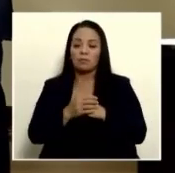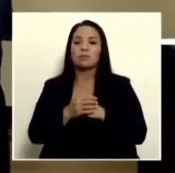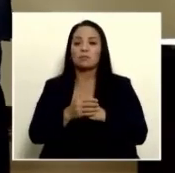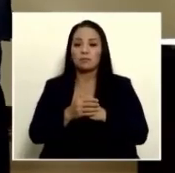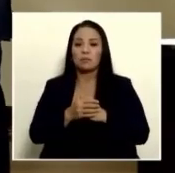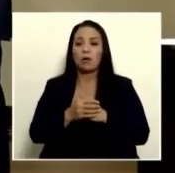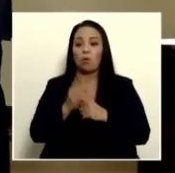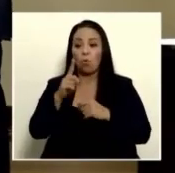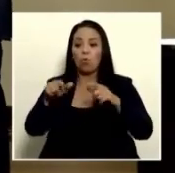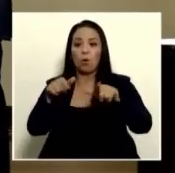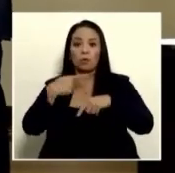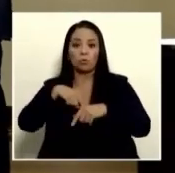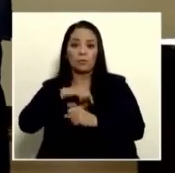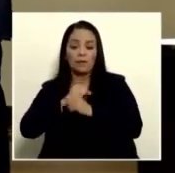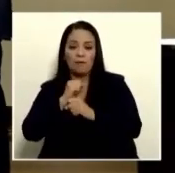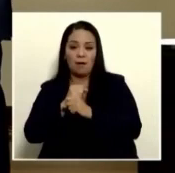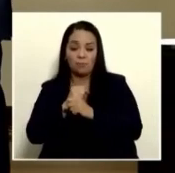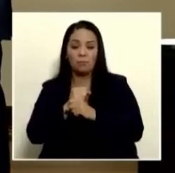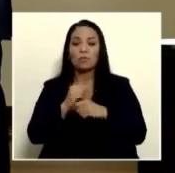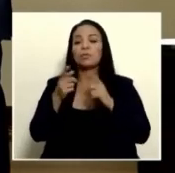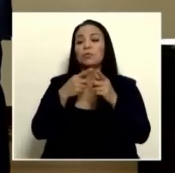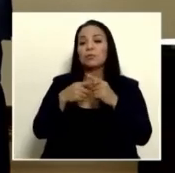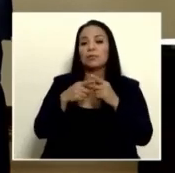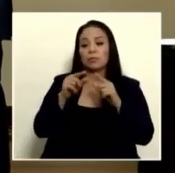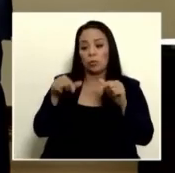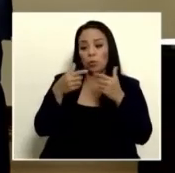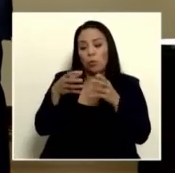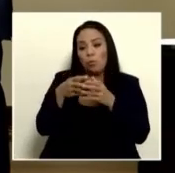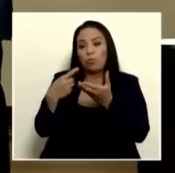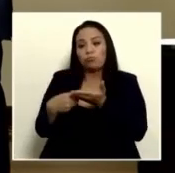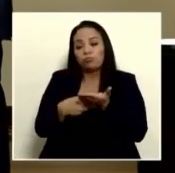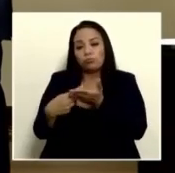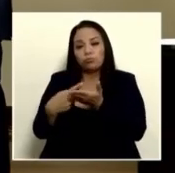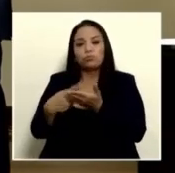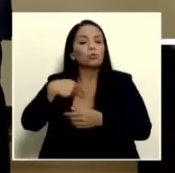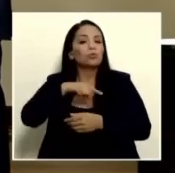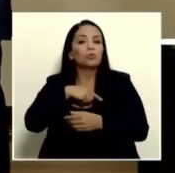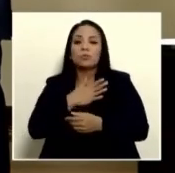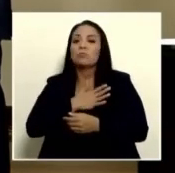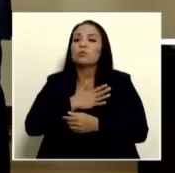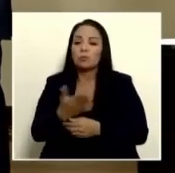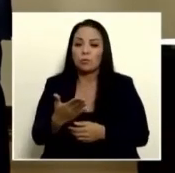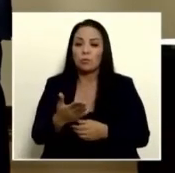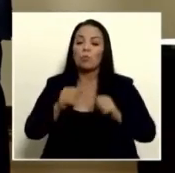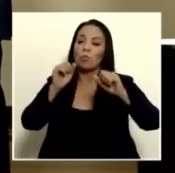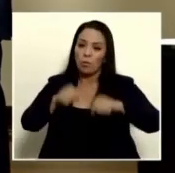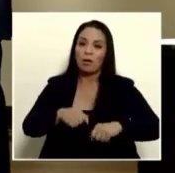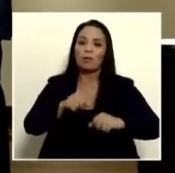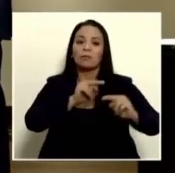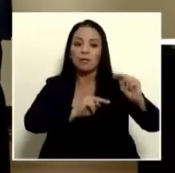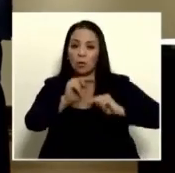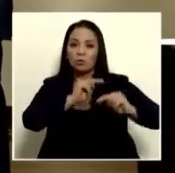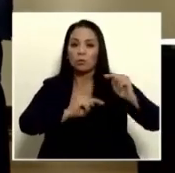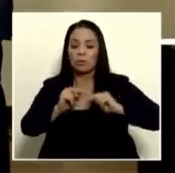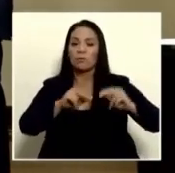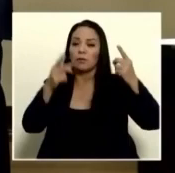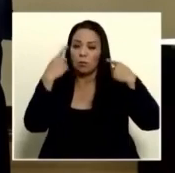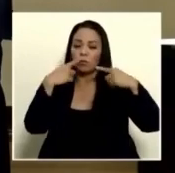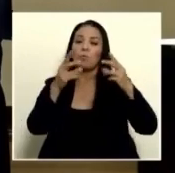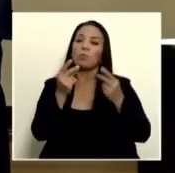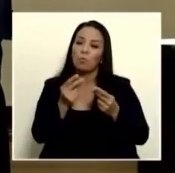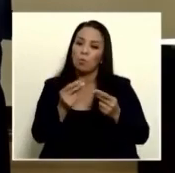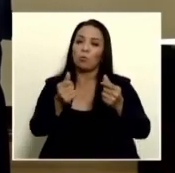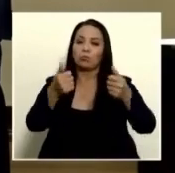donde nosotros trabajamos de parte de la cámara lo hemos conversado y estamos en la total disposición de poder mediar para que se logre un